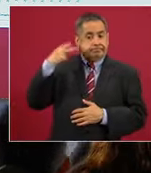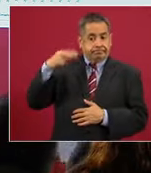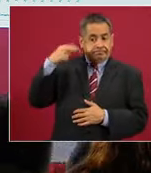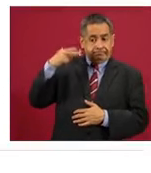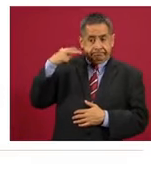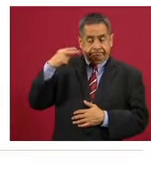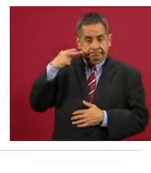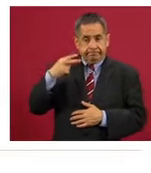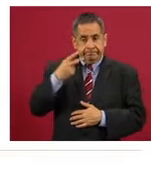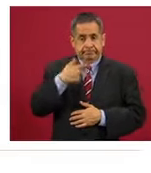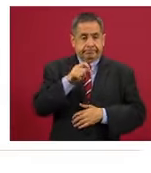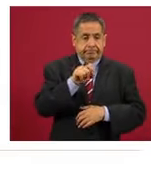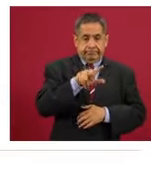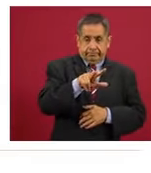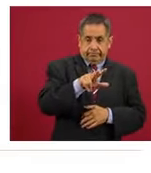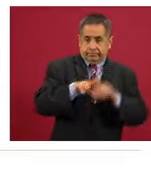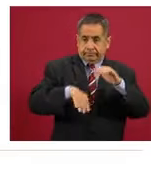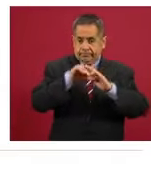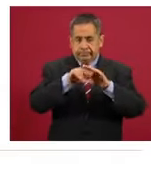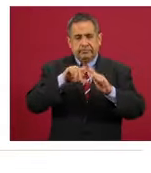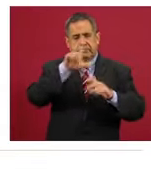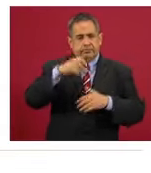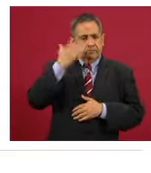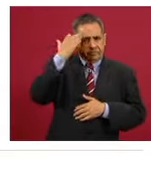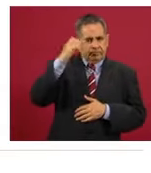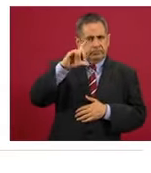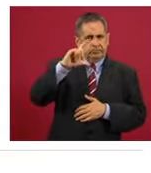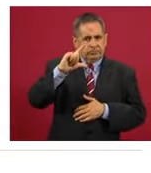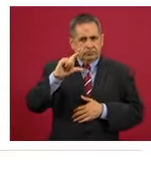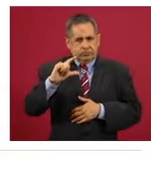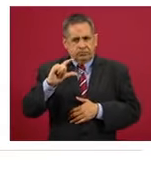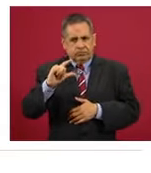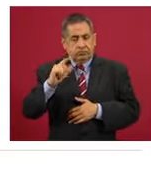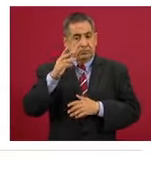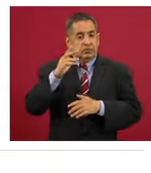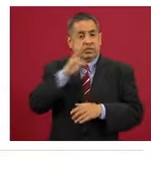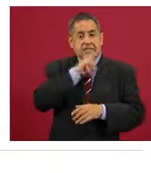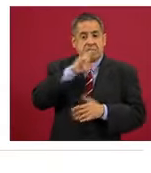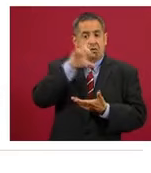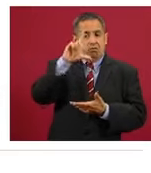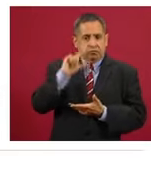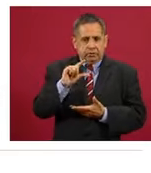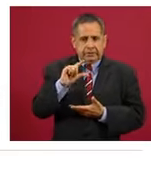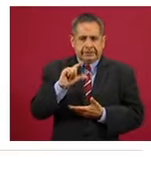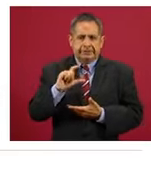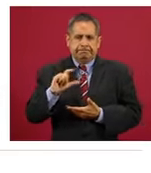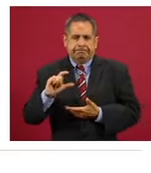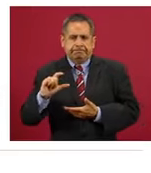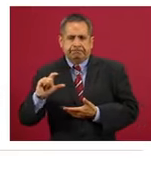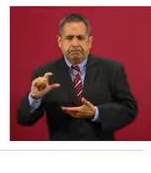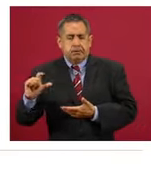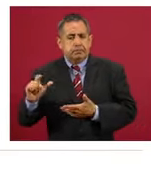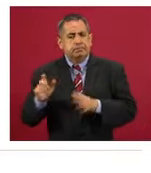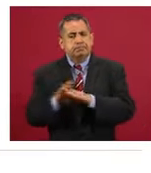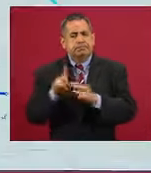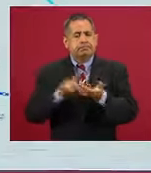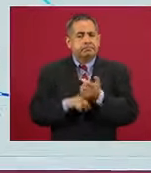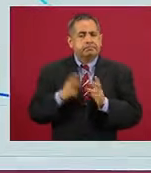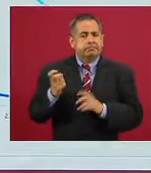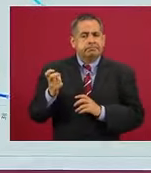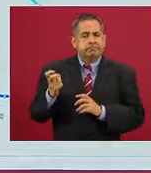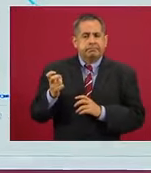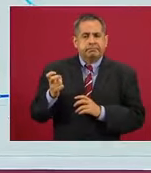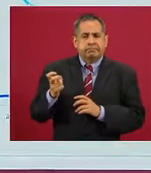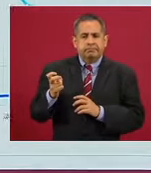máximo en la semana 28, después tuvo dos periodos o dos velocidades, una velocidad más rápida de reducción, después ha